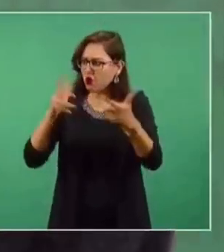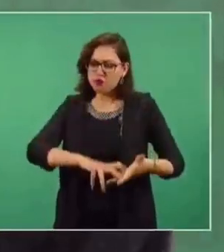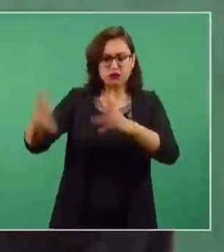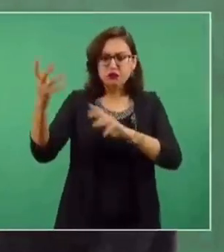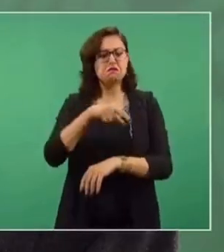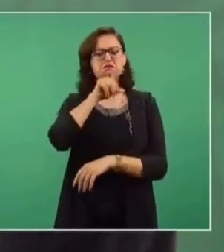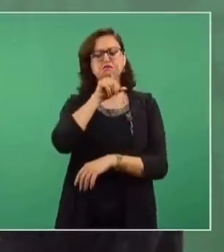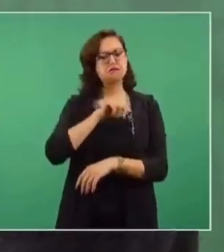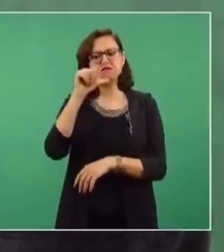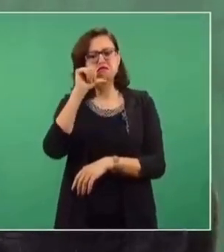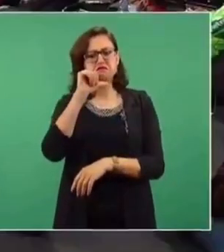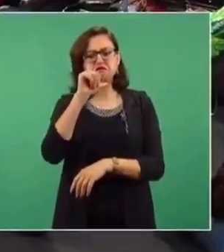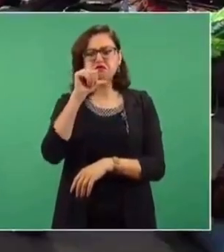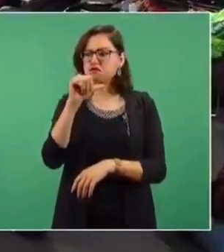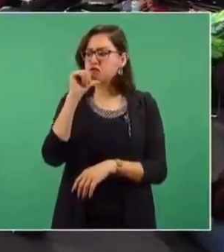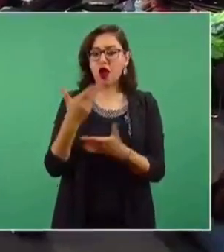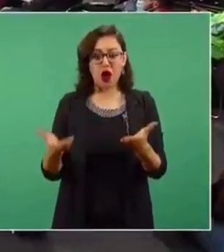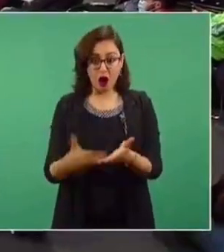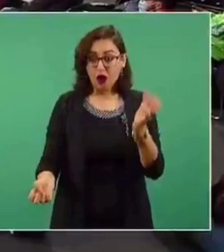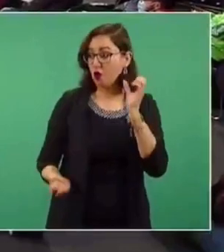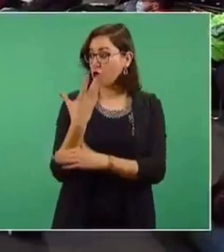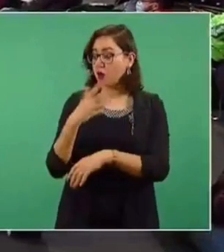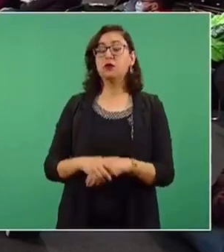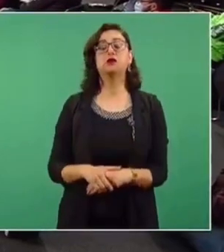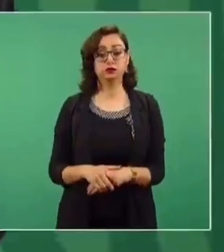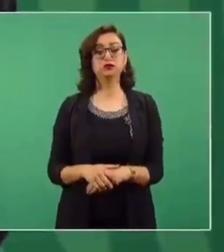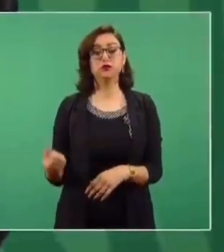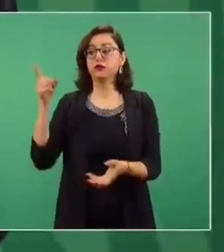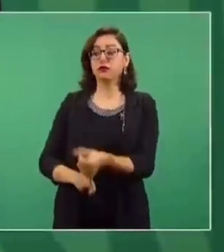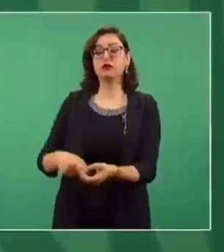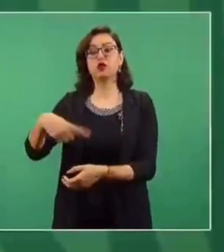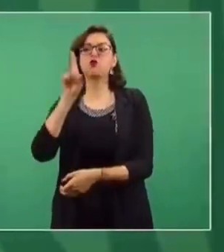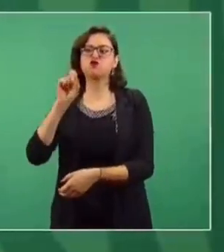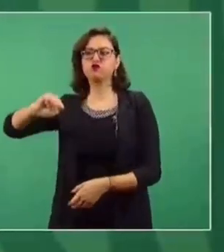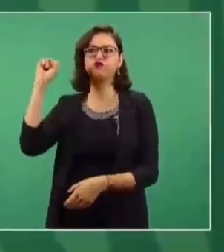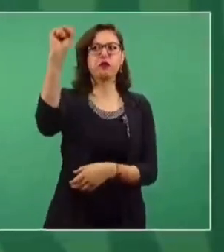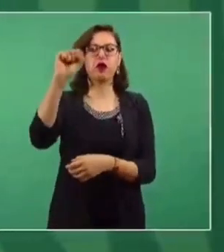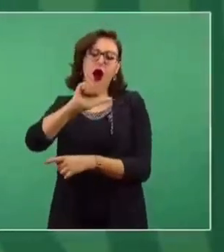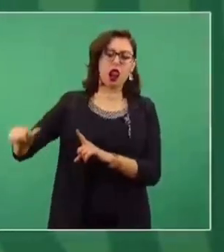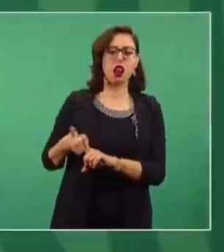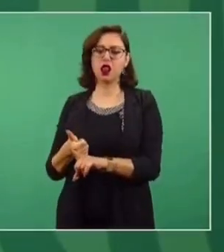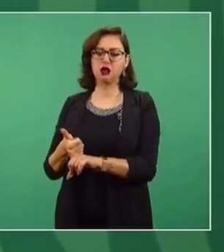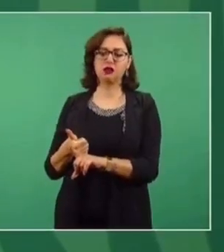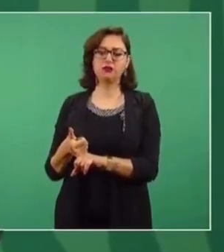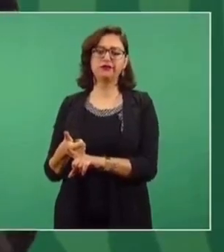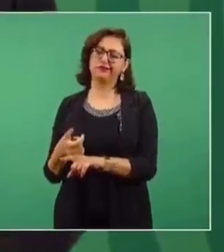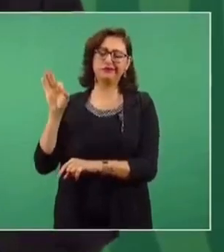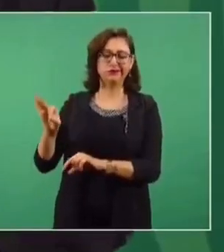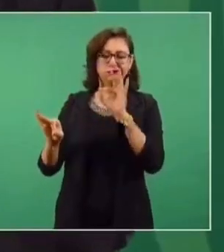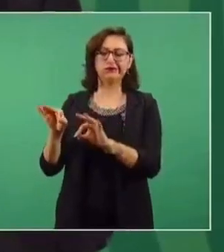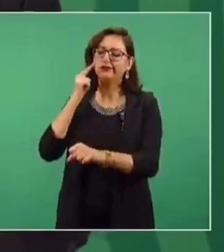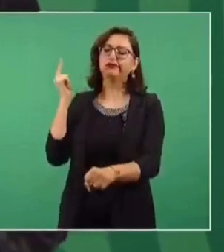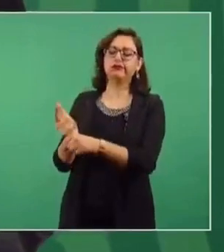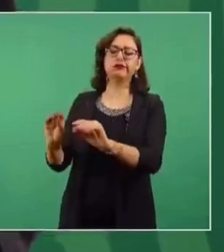estas protestas en contra del gobierno, con la bandera del feminismo, cuando en realidad,